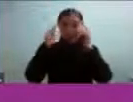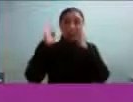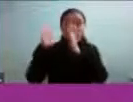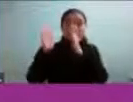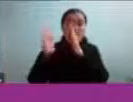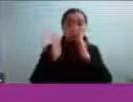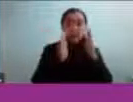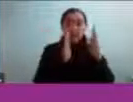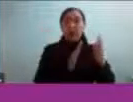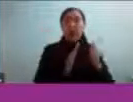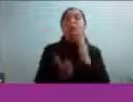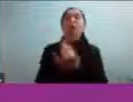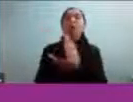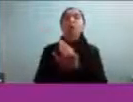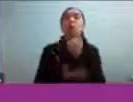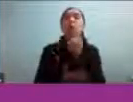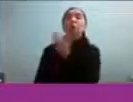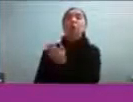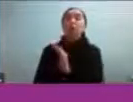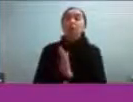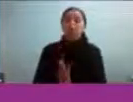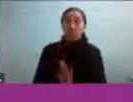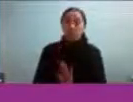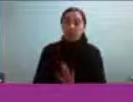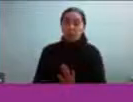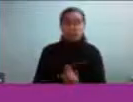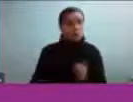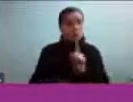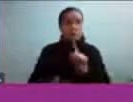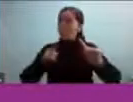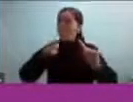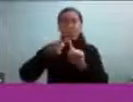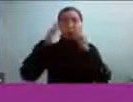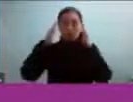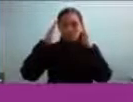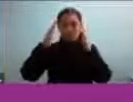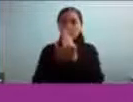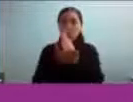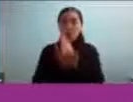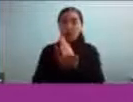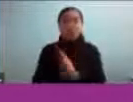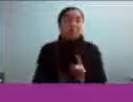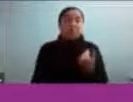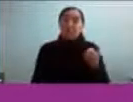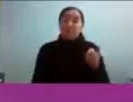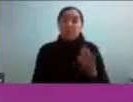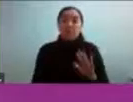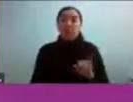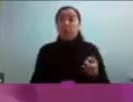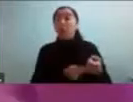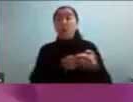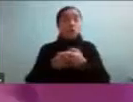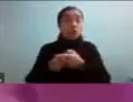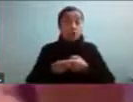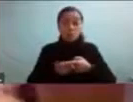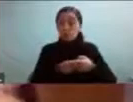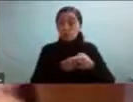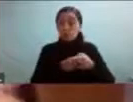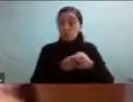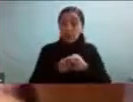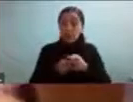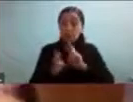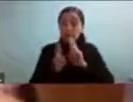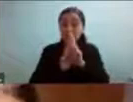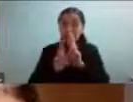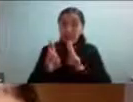me importaba y todas mis relaciones sociales se basaban en mis temas de